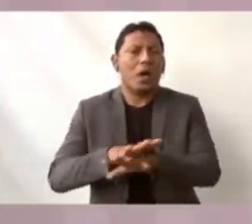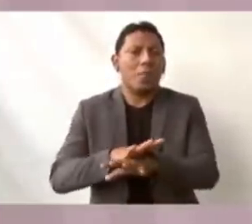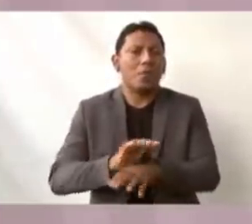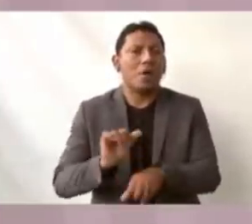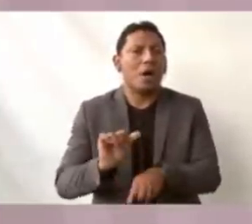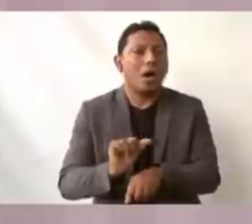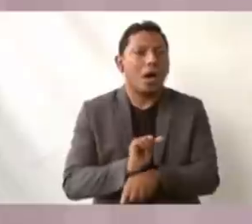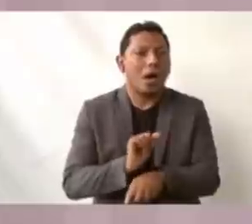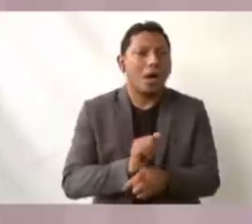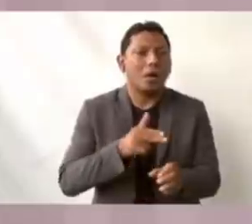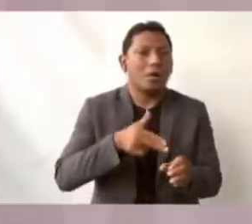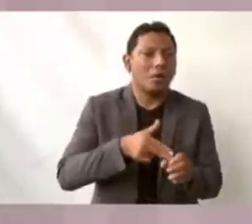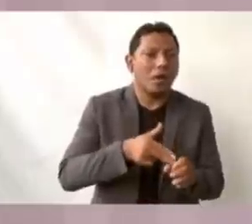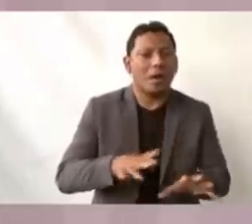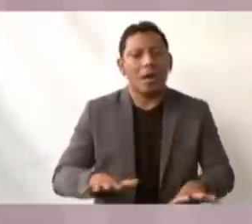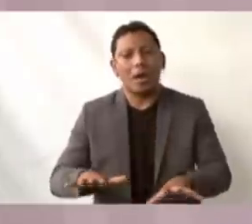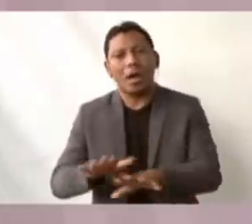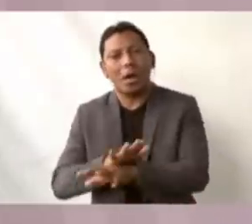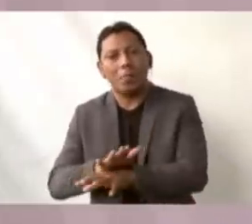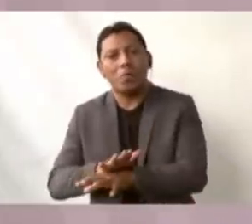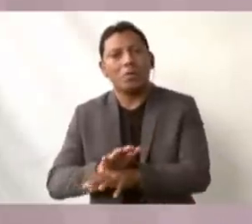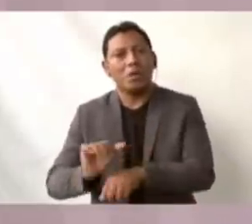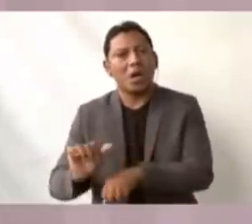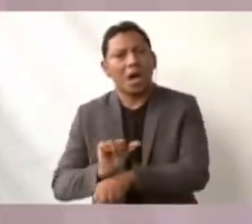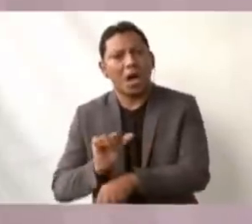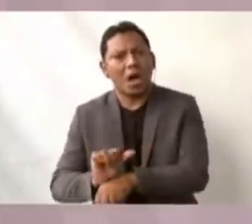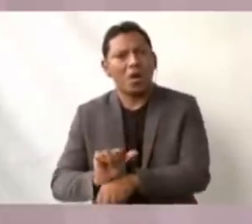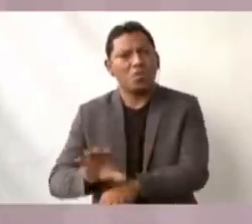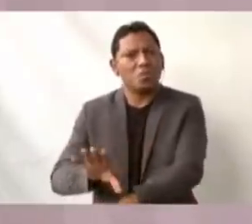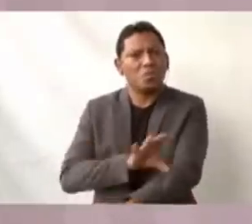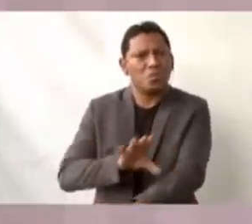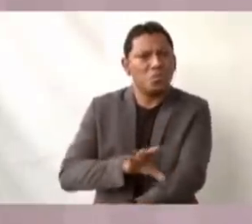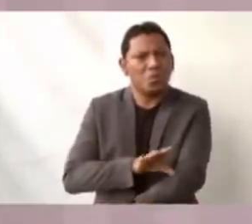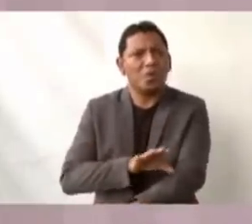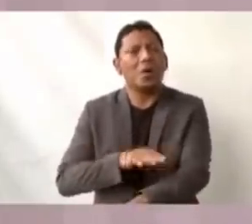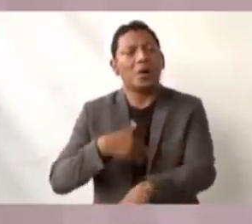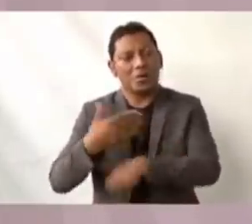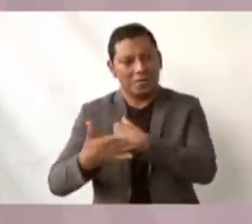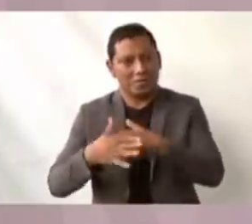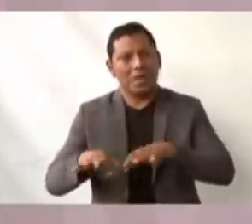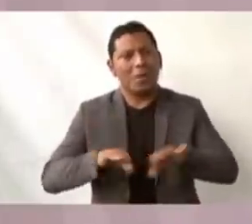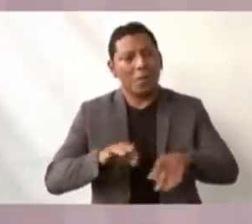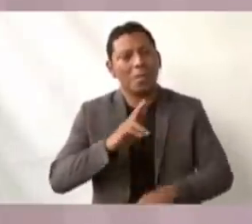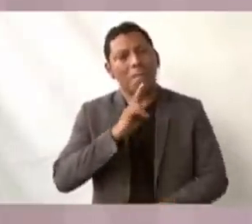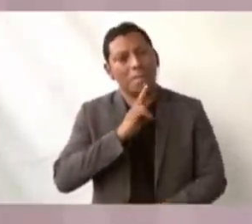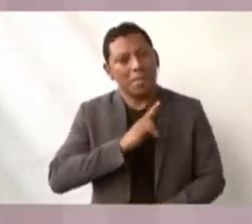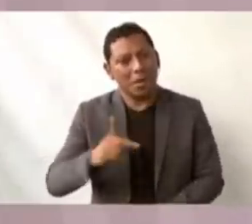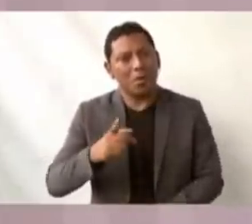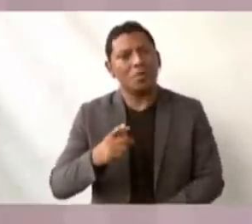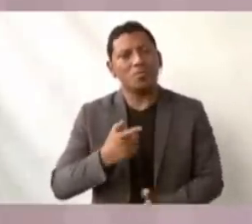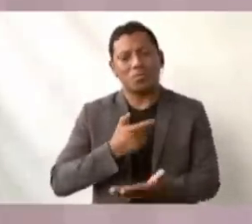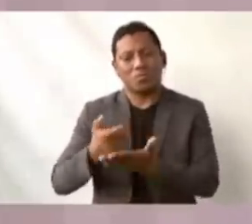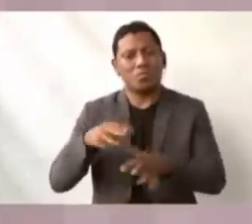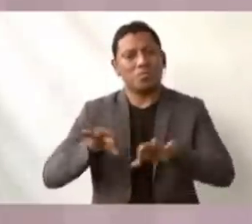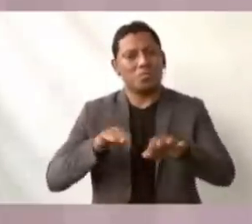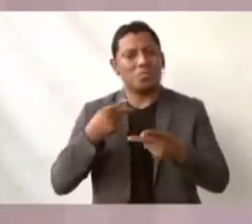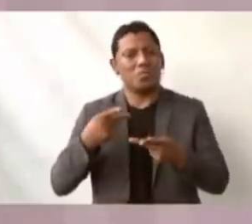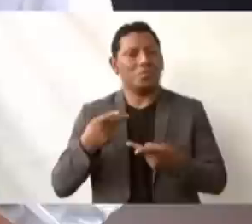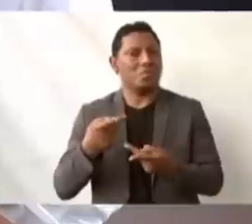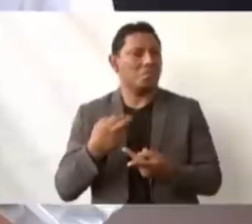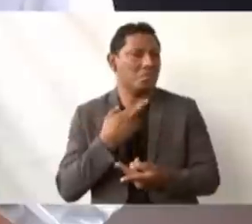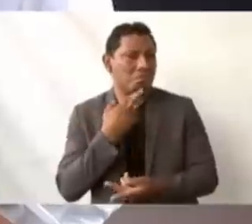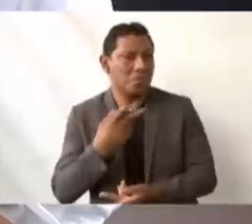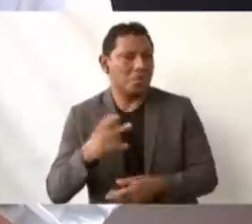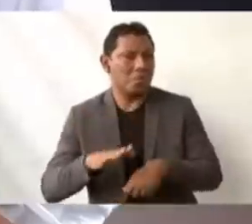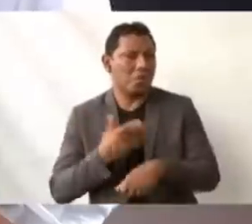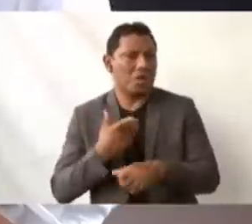gasolina a eléctricos, va a haber trabajo muy bueno, con muy buenos sueldos aquí en México, por las conexiones